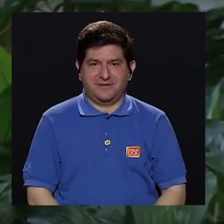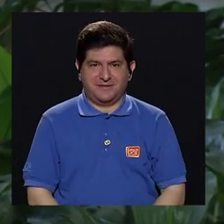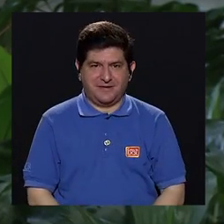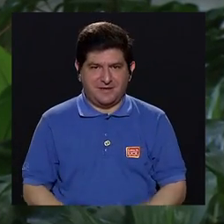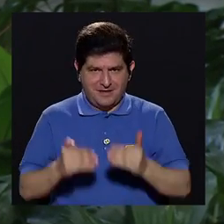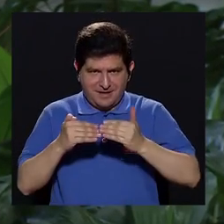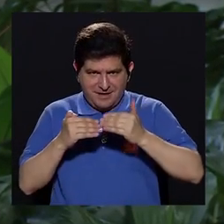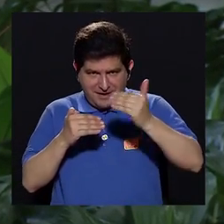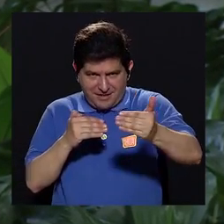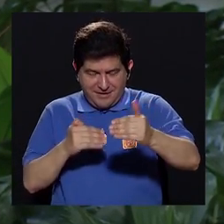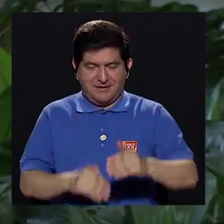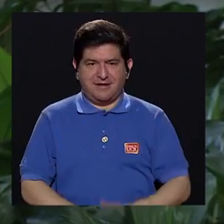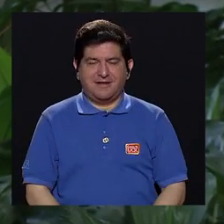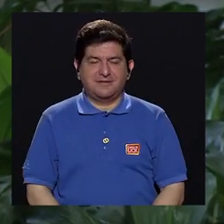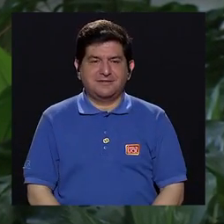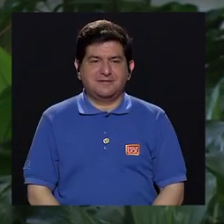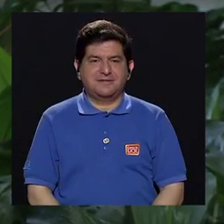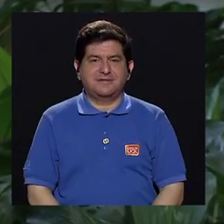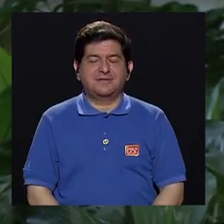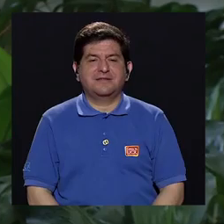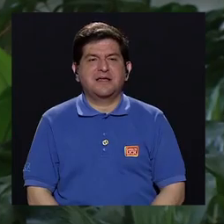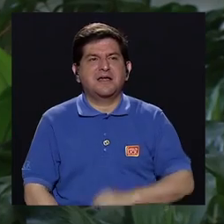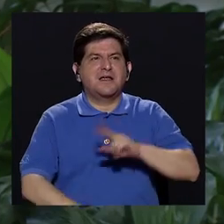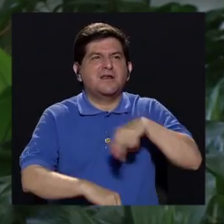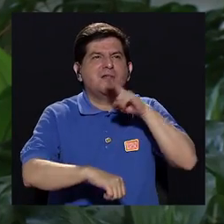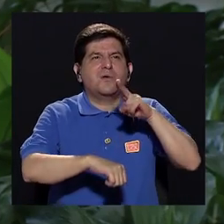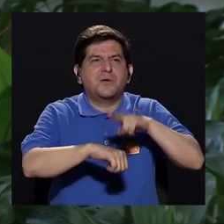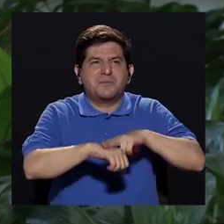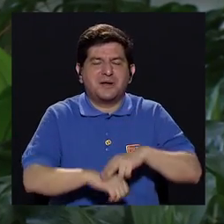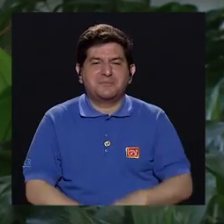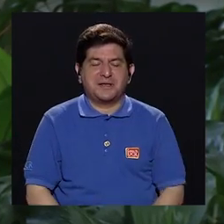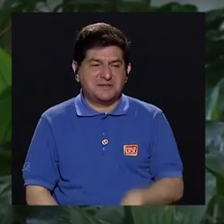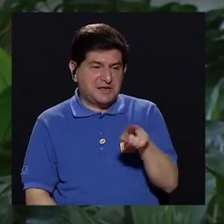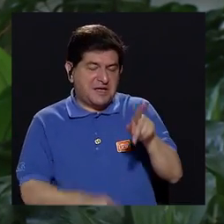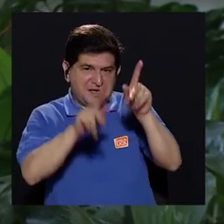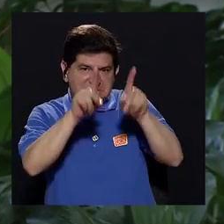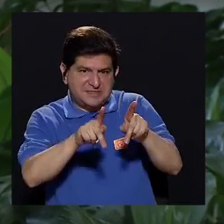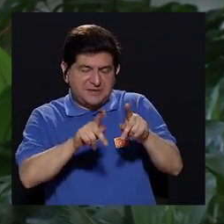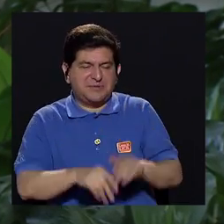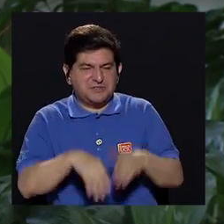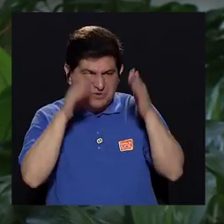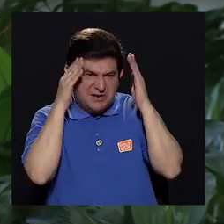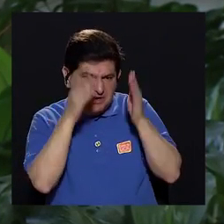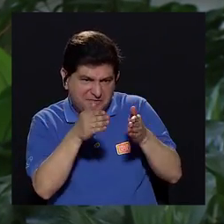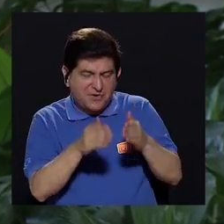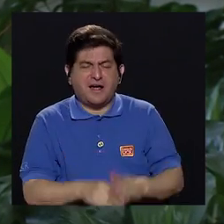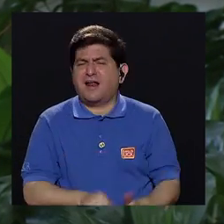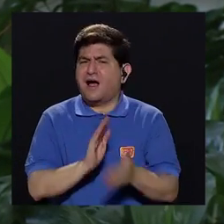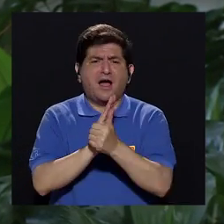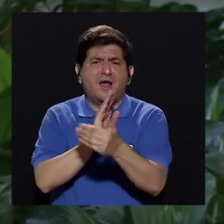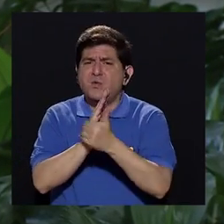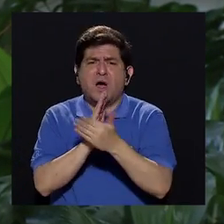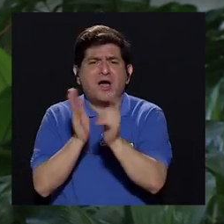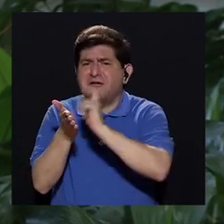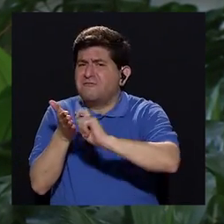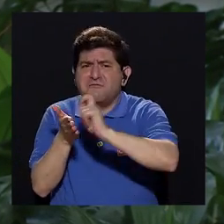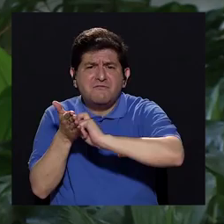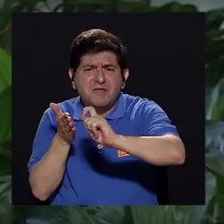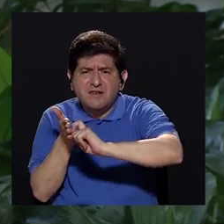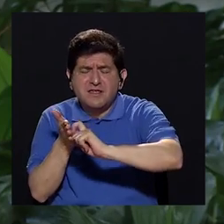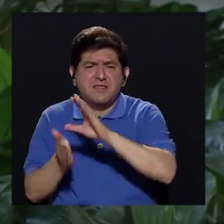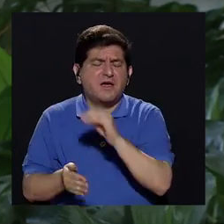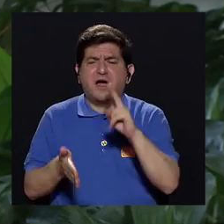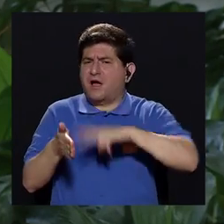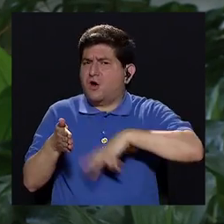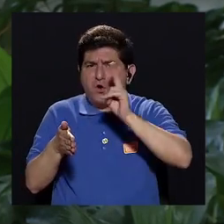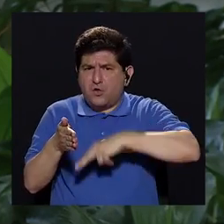partir de eso, ¿está presentando esto mayormente este señor? No, vamos para ahí. Perdió su capacidad de escribir, perdió su